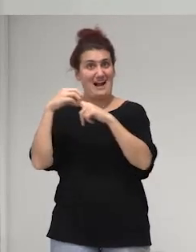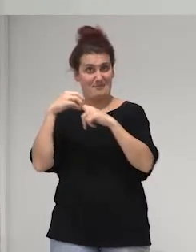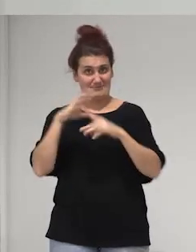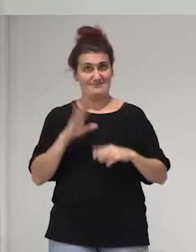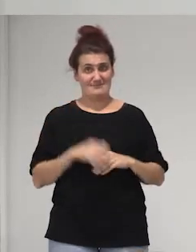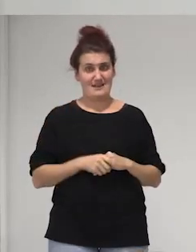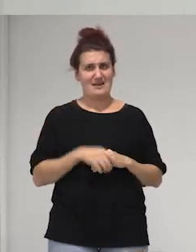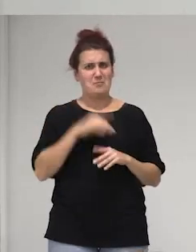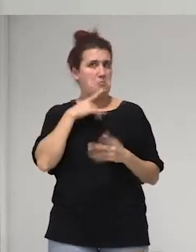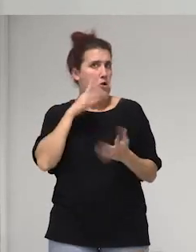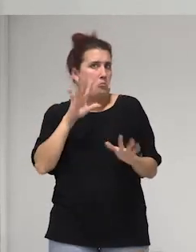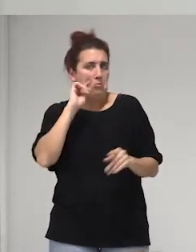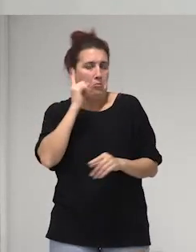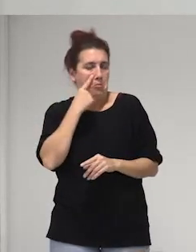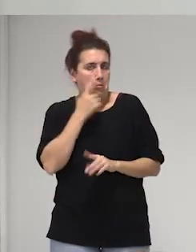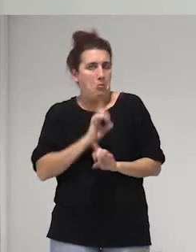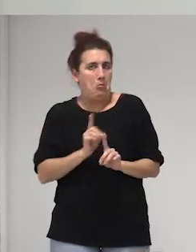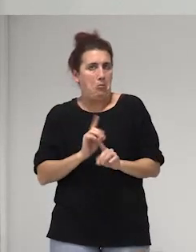nos damos cuenta